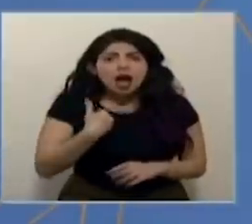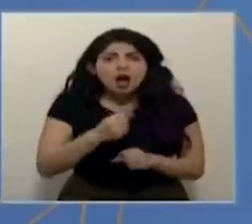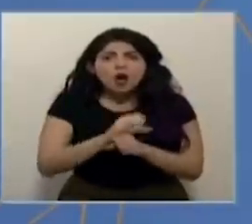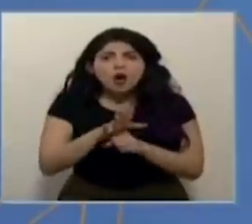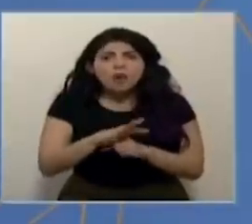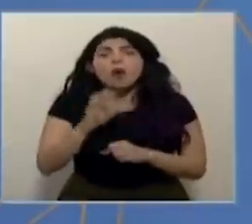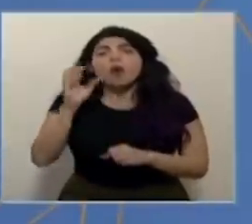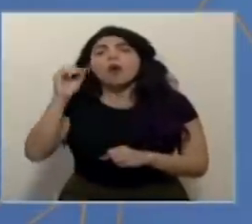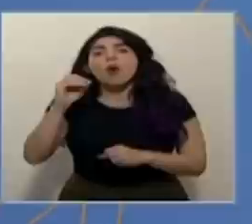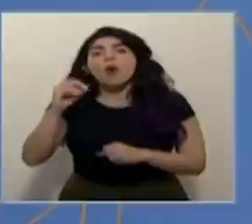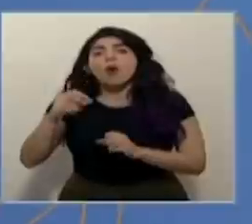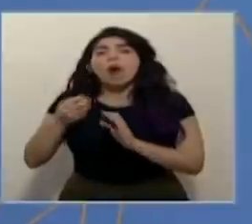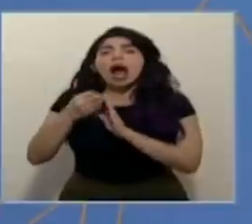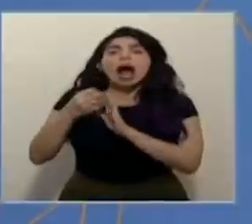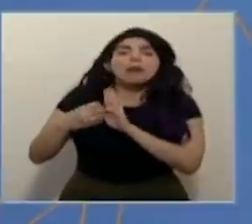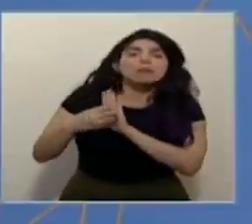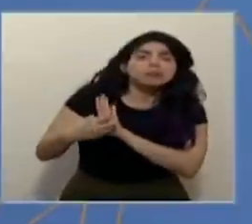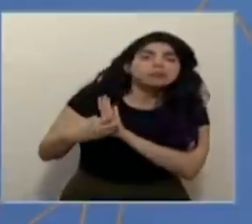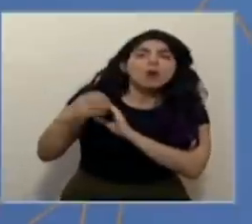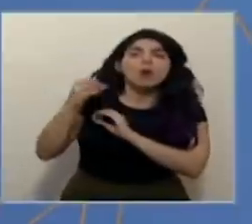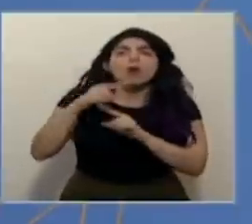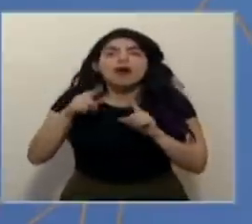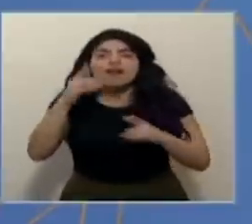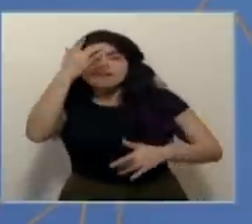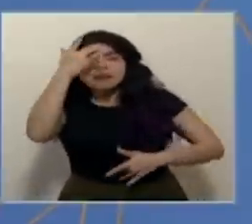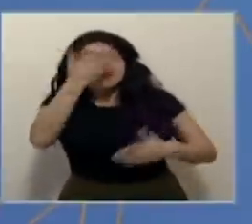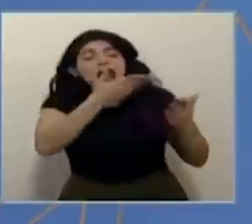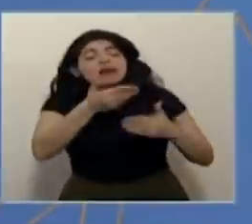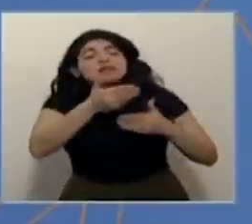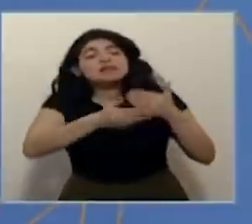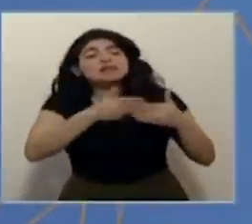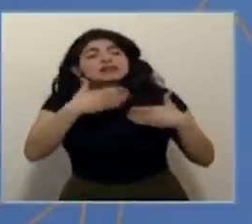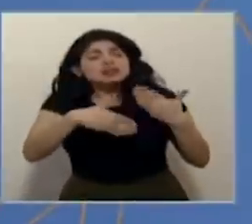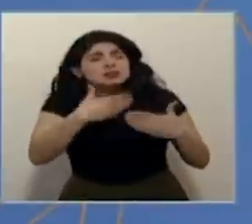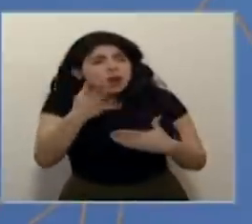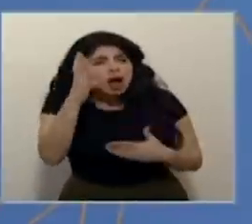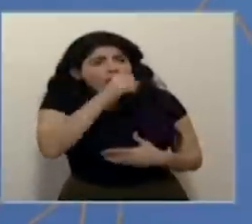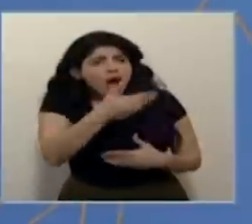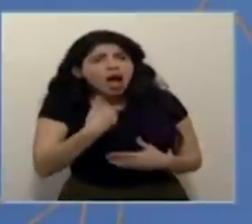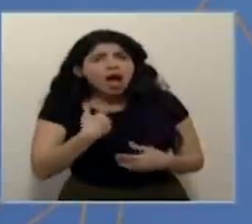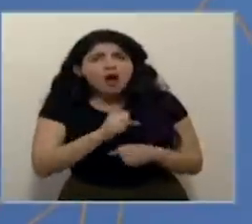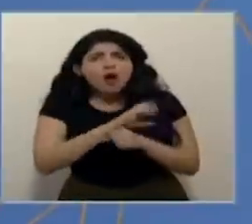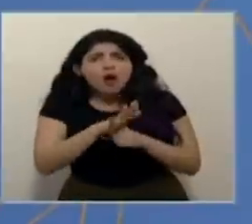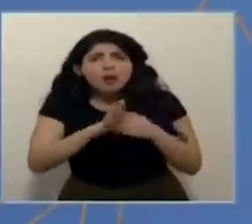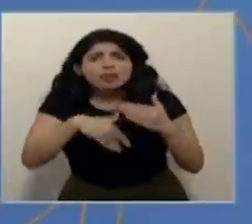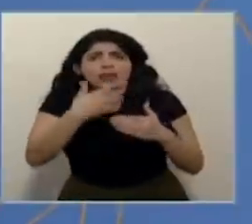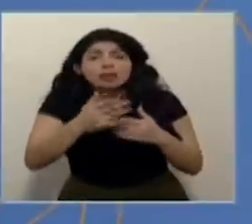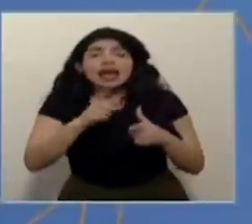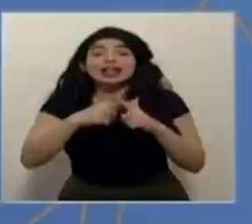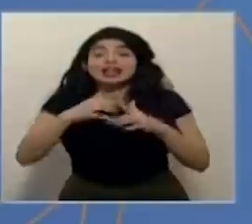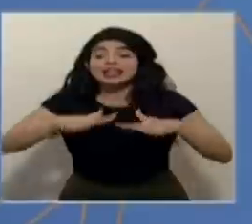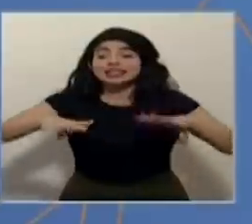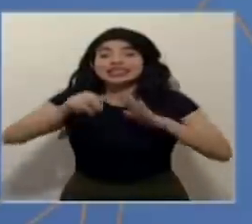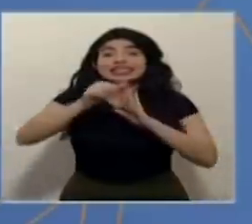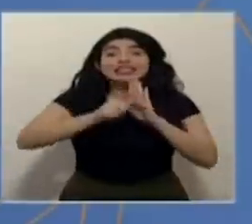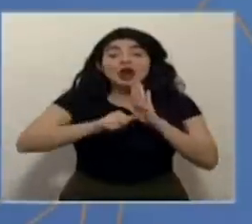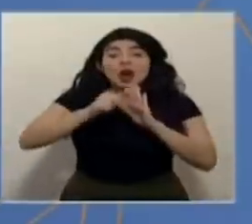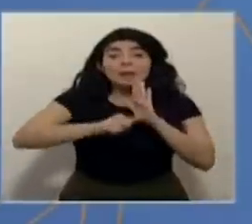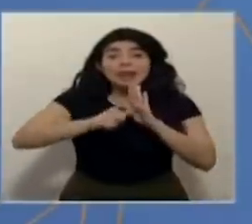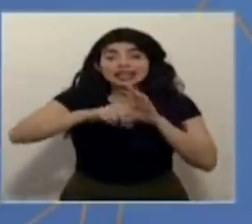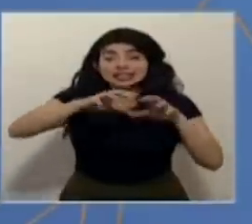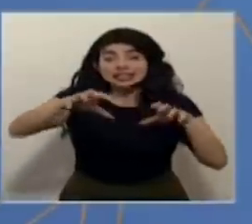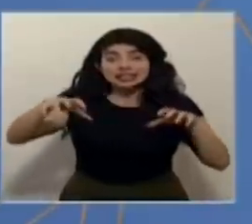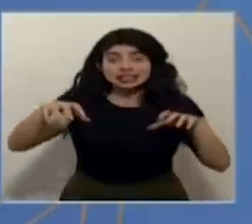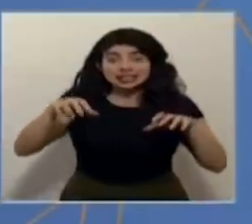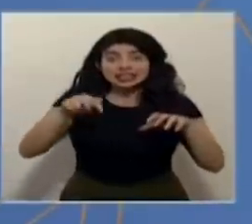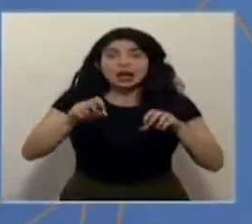o con abscesos escrotales o con diferentes patologías. Esto generó que en sala de operaciones se dé un brote. Yo me formé como